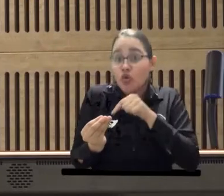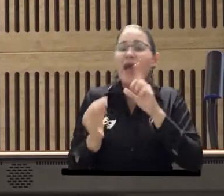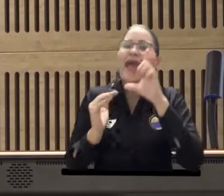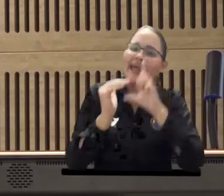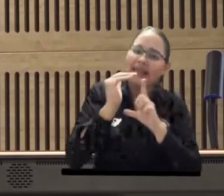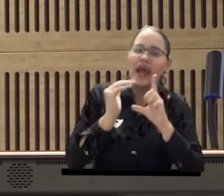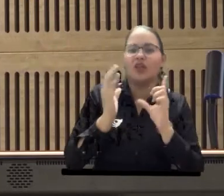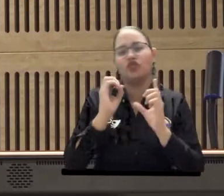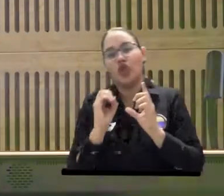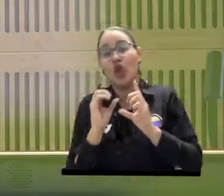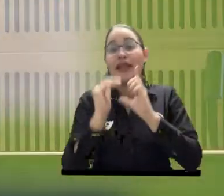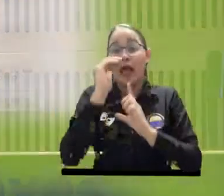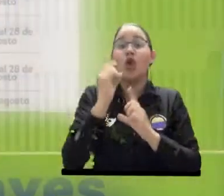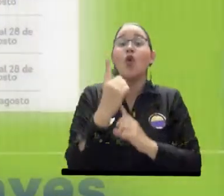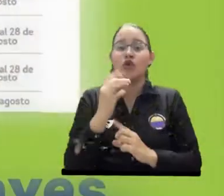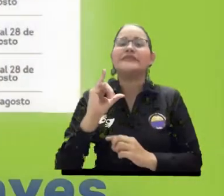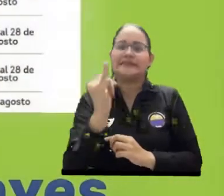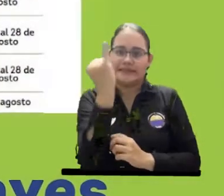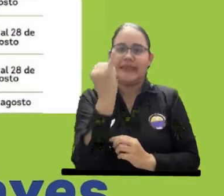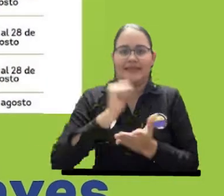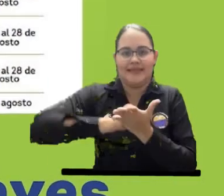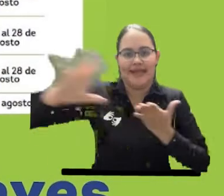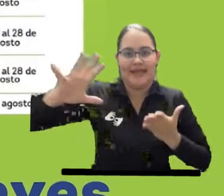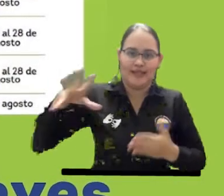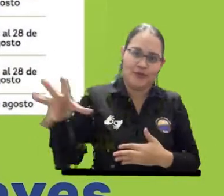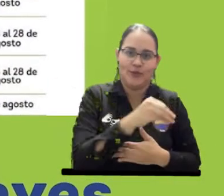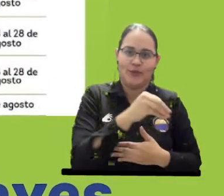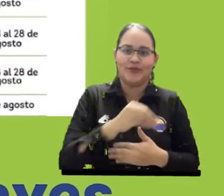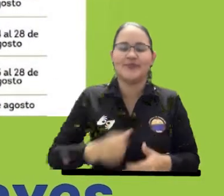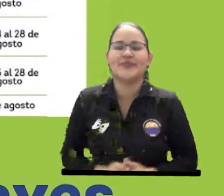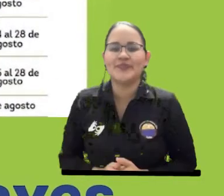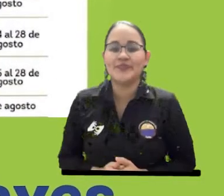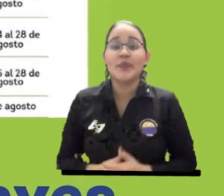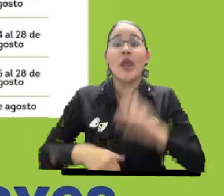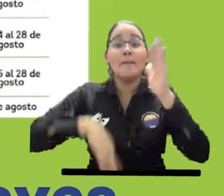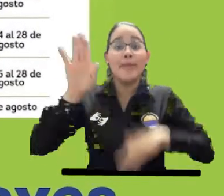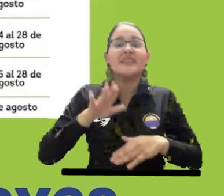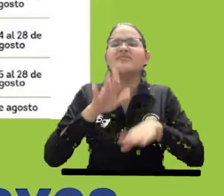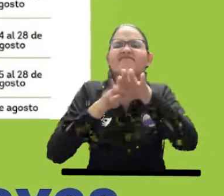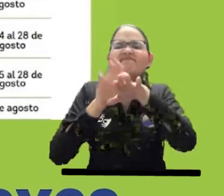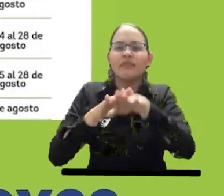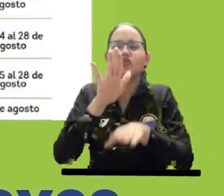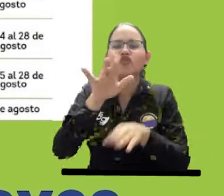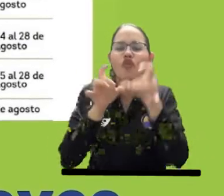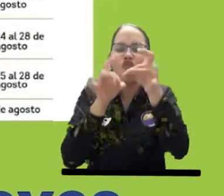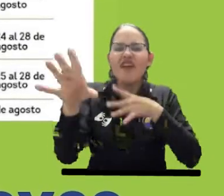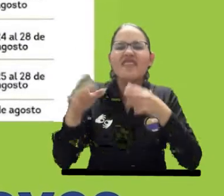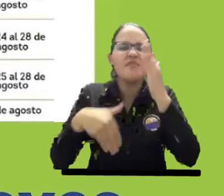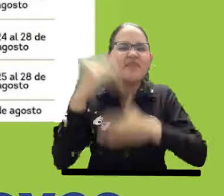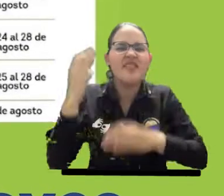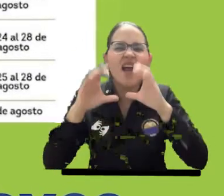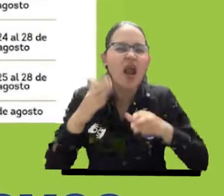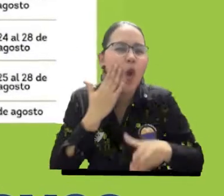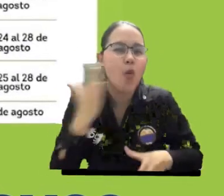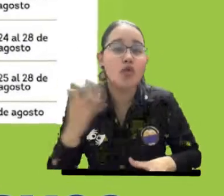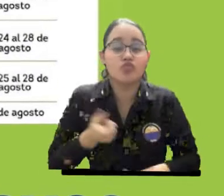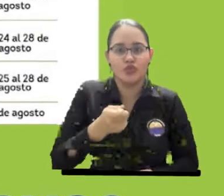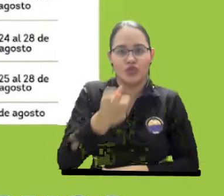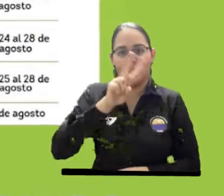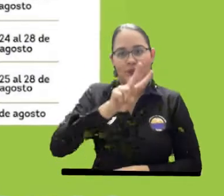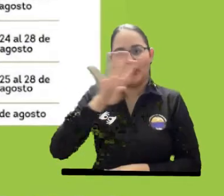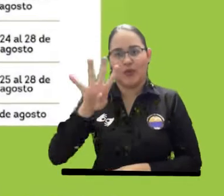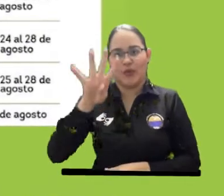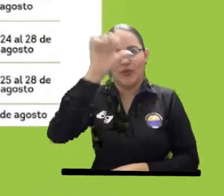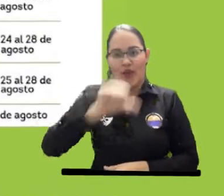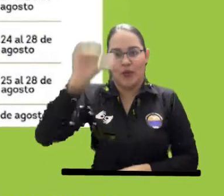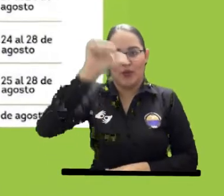estrato 0 o 1 tienen incluido ya ese 100%. En el que de acuerdo al calendario académico, el inicio de clases será el próximo